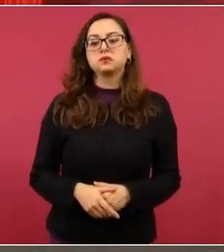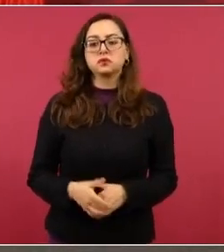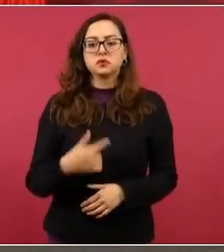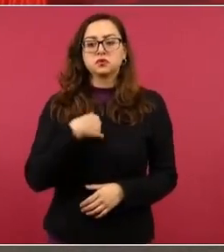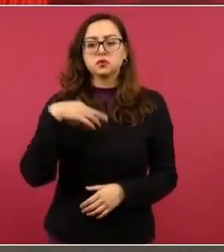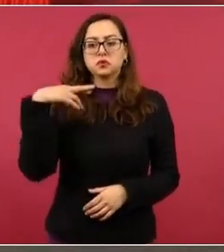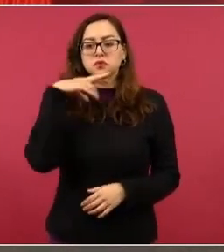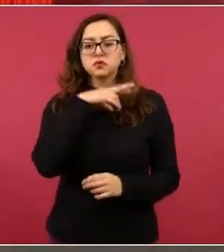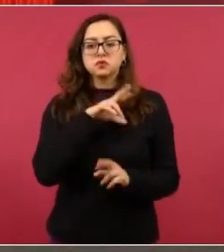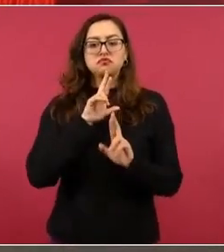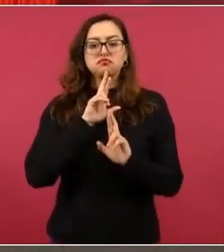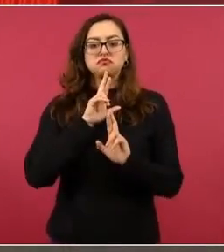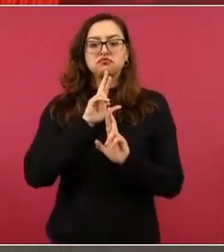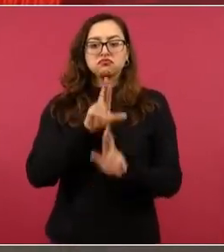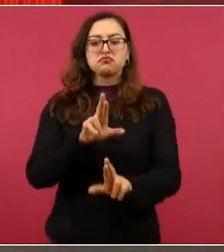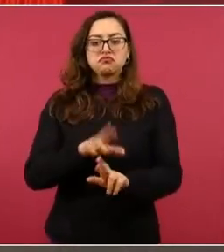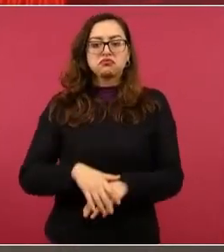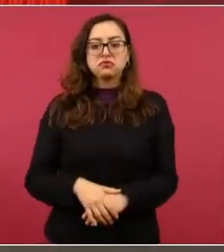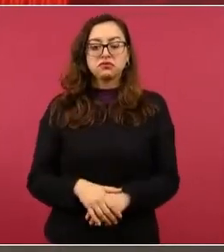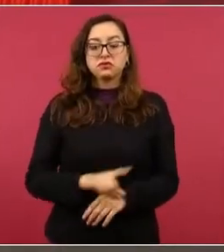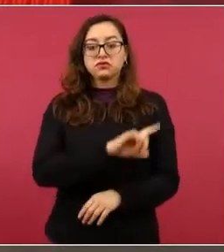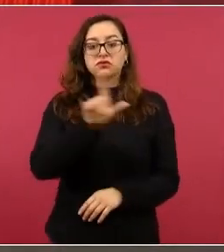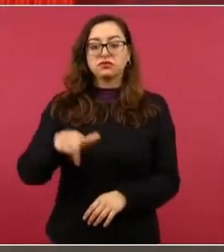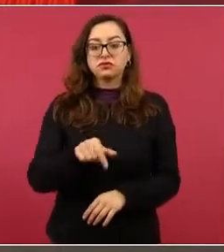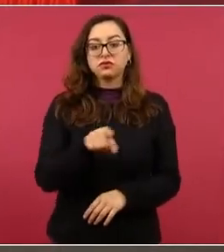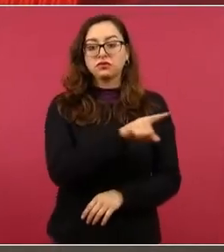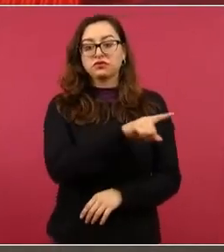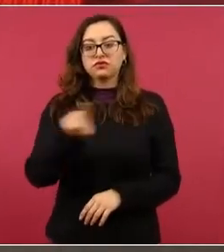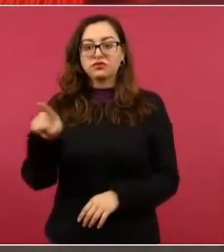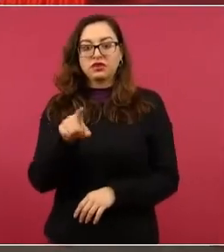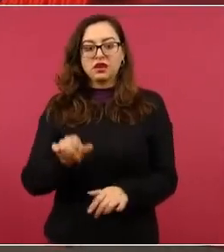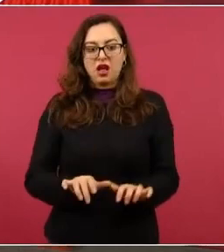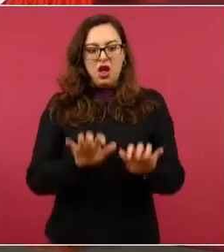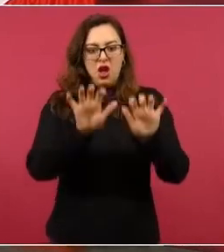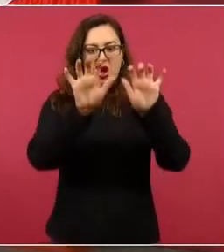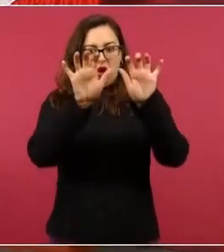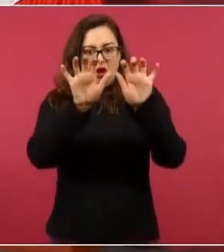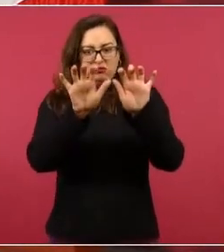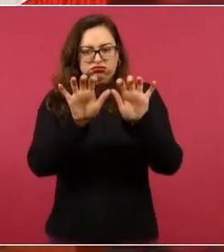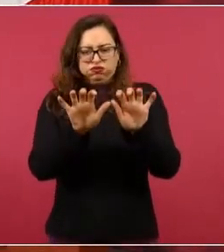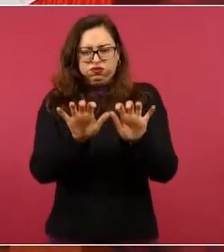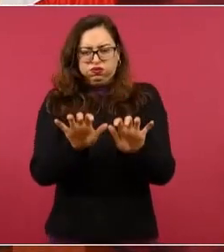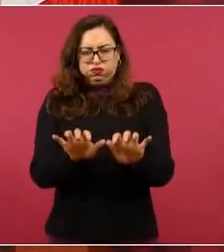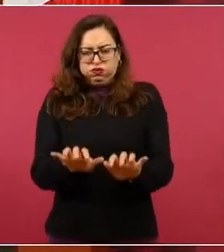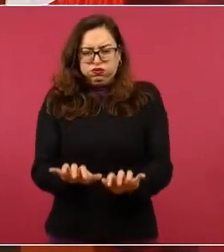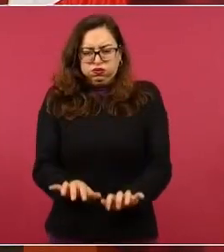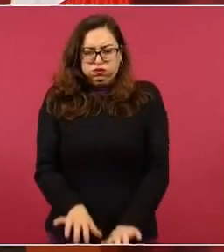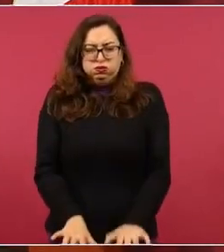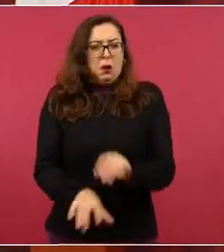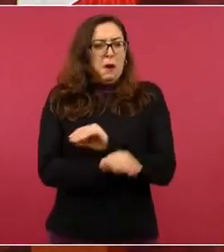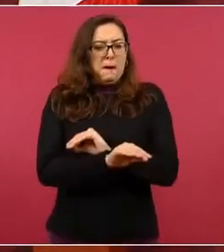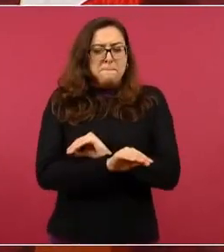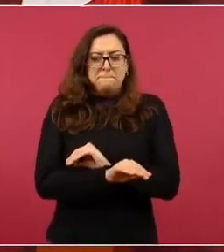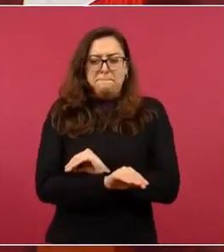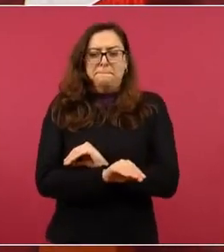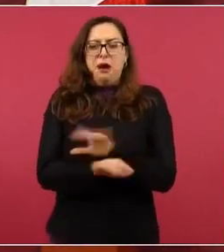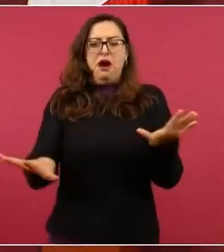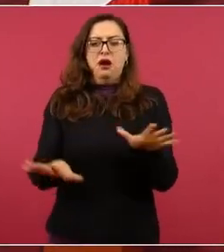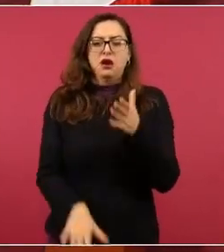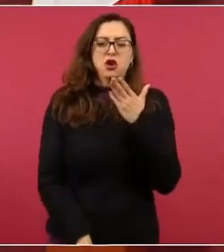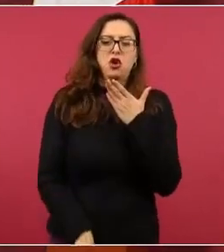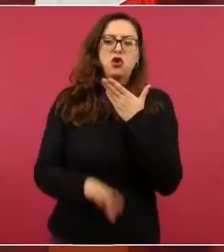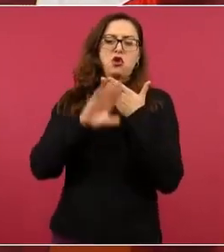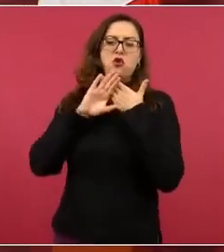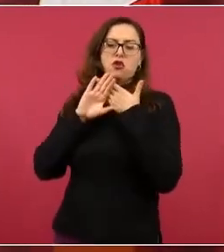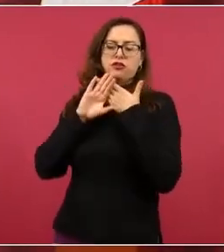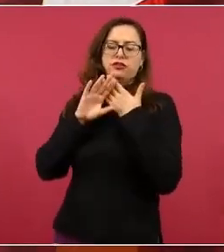que sean las ocho columnas del Reforma o del Universal o de los noticieros que todos